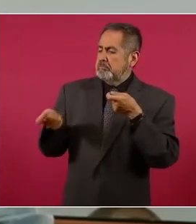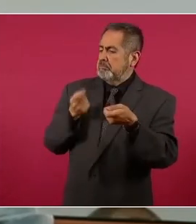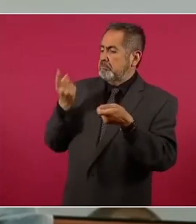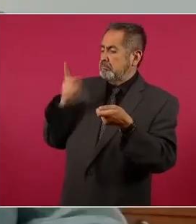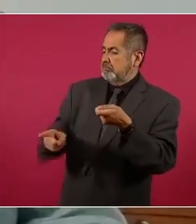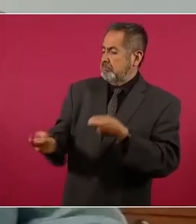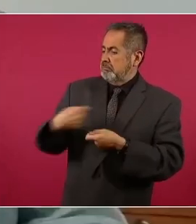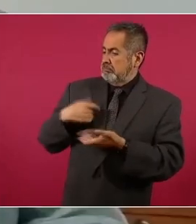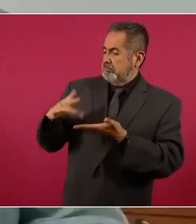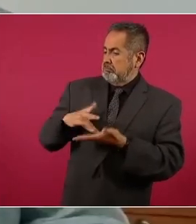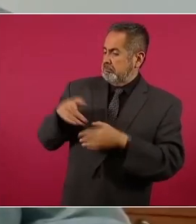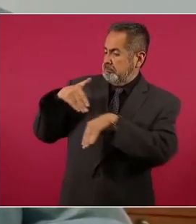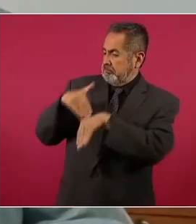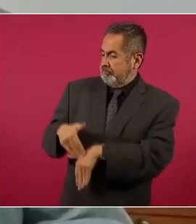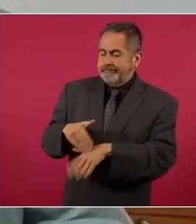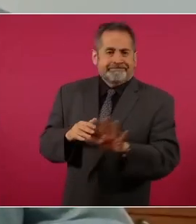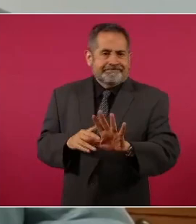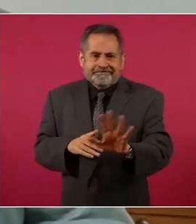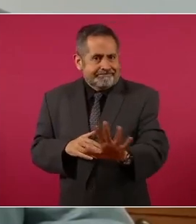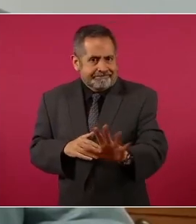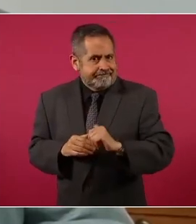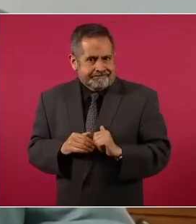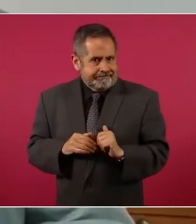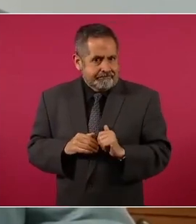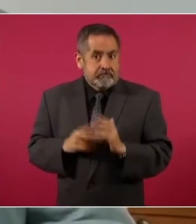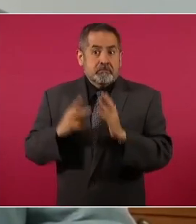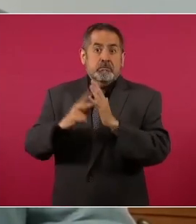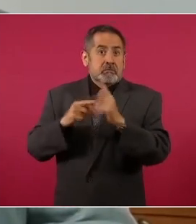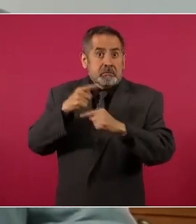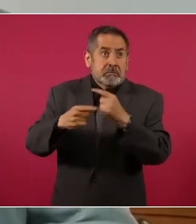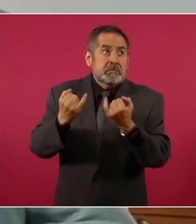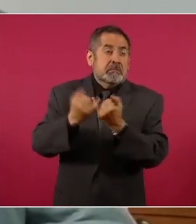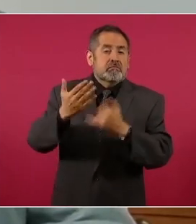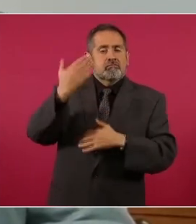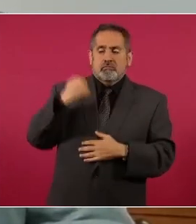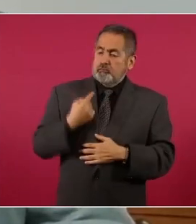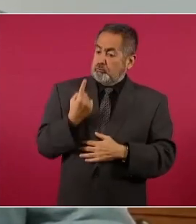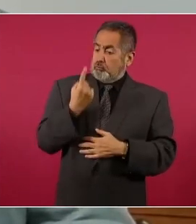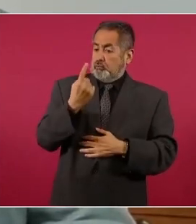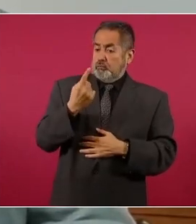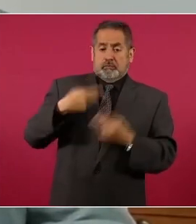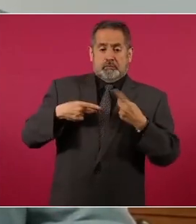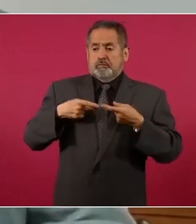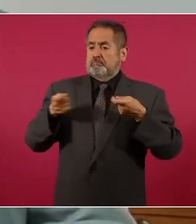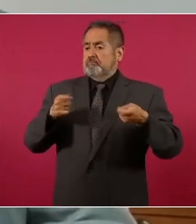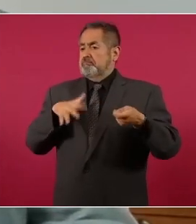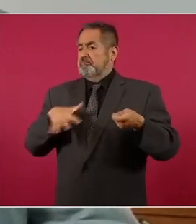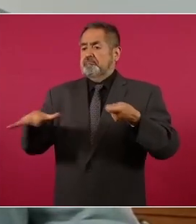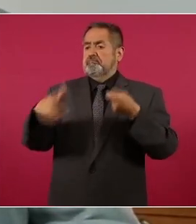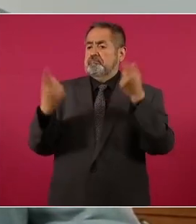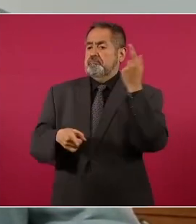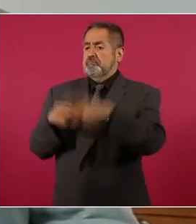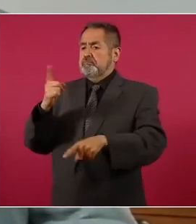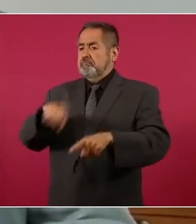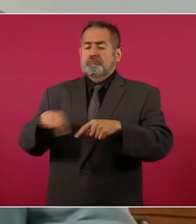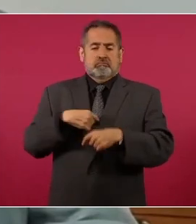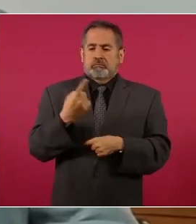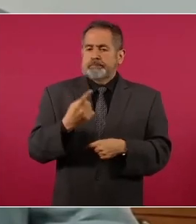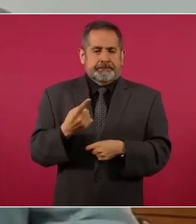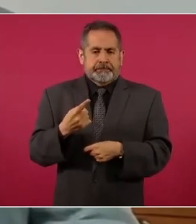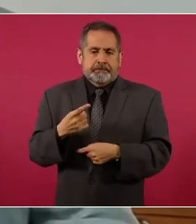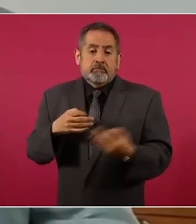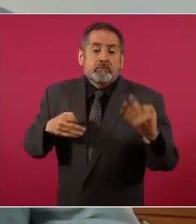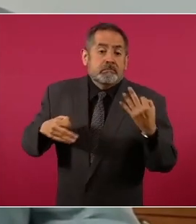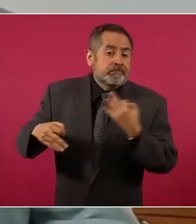presidente. México no debe volver a ser el país de un solo hombre. A México lo construimos todos.